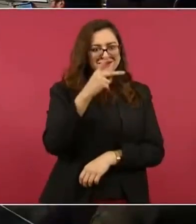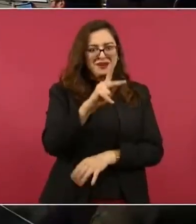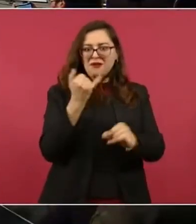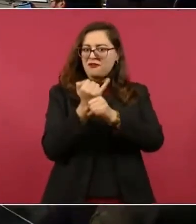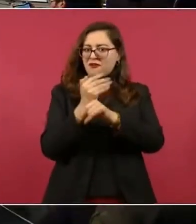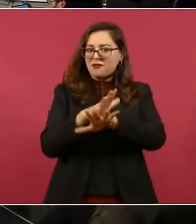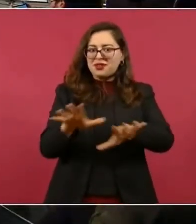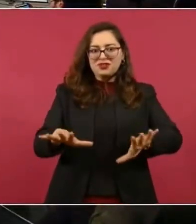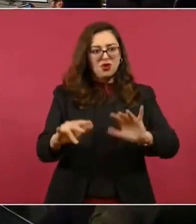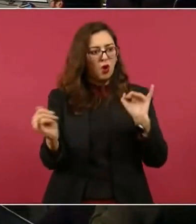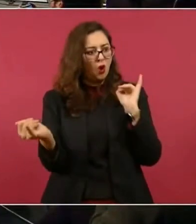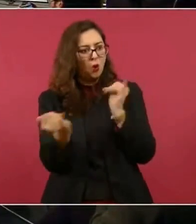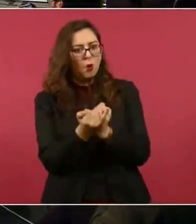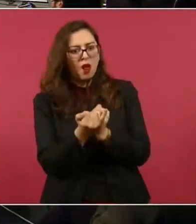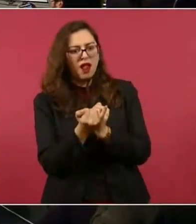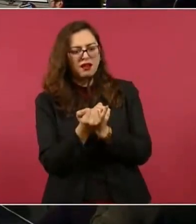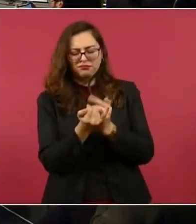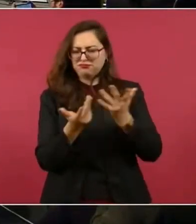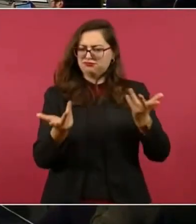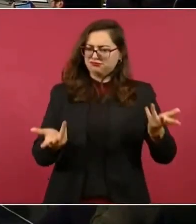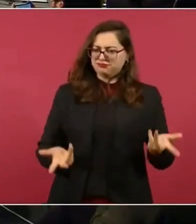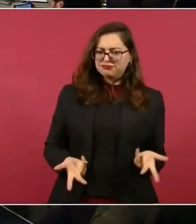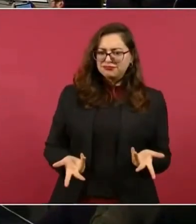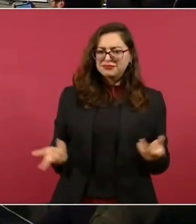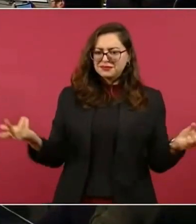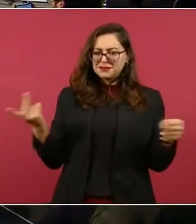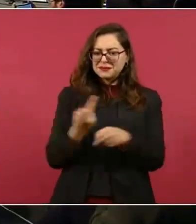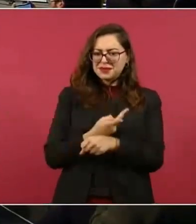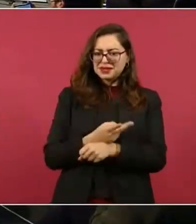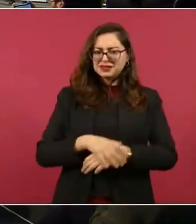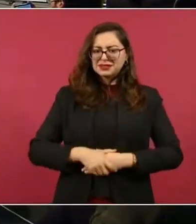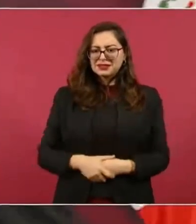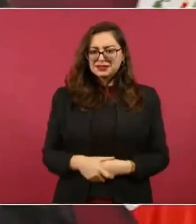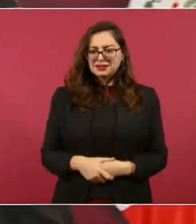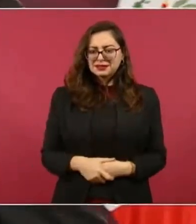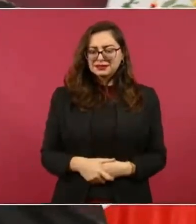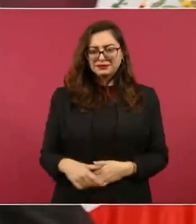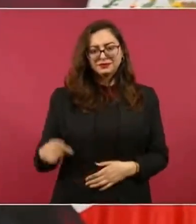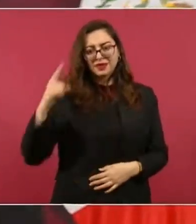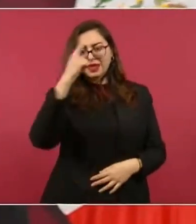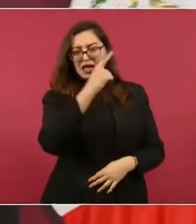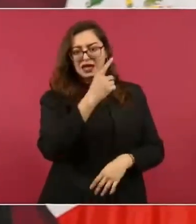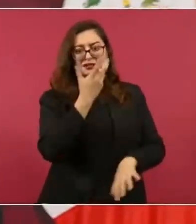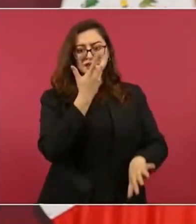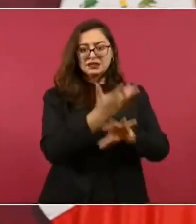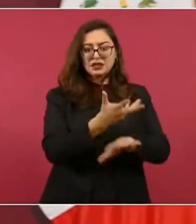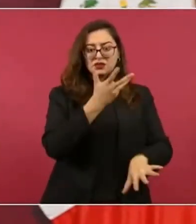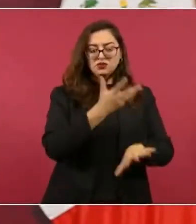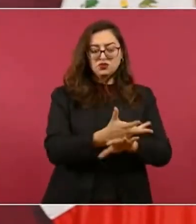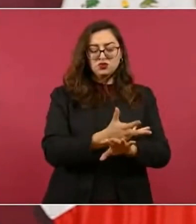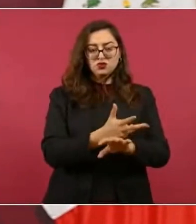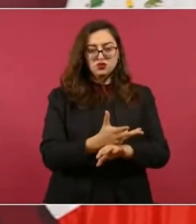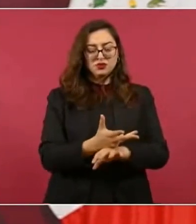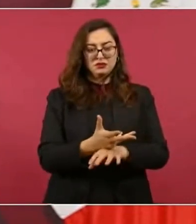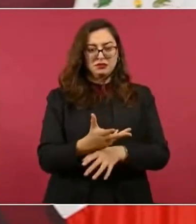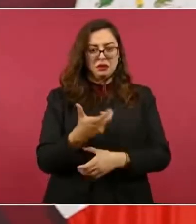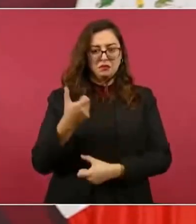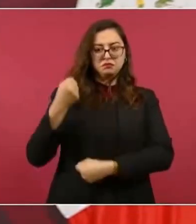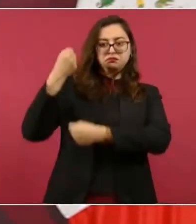Y que la estatua de la libertad no puede convertirse